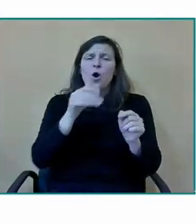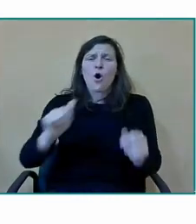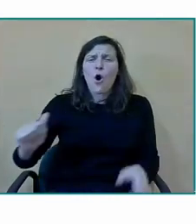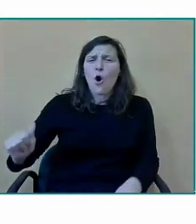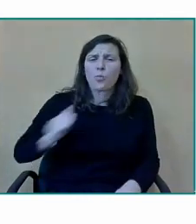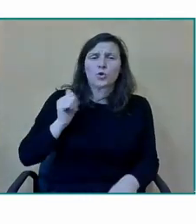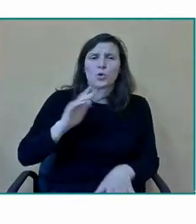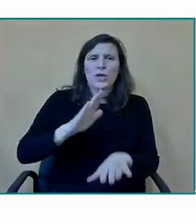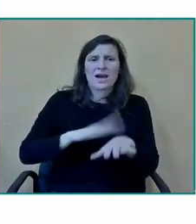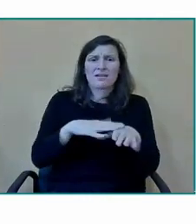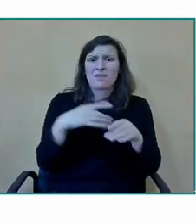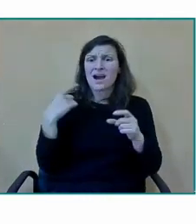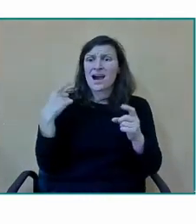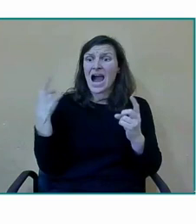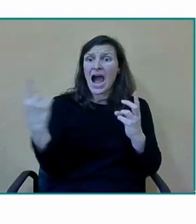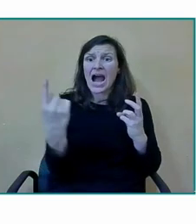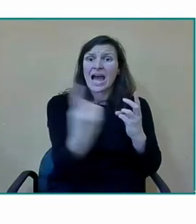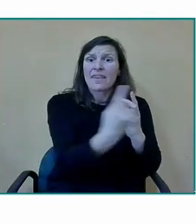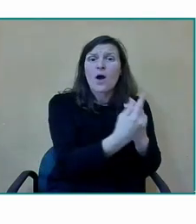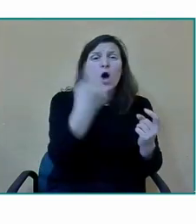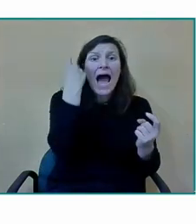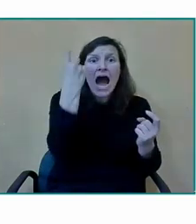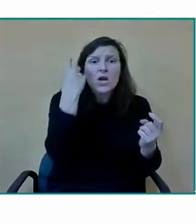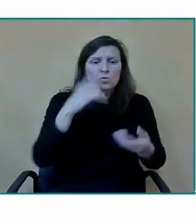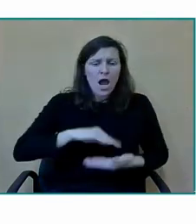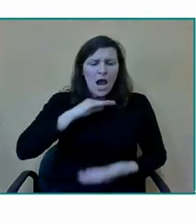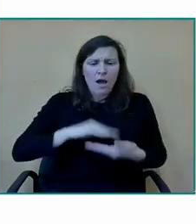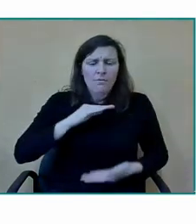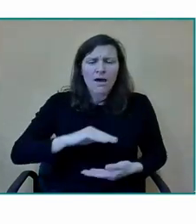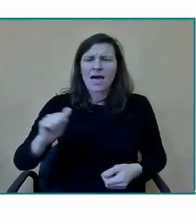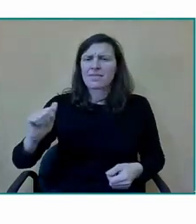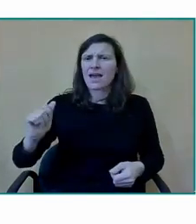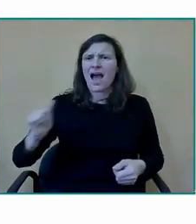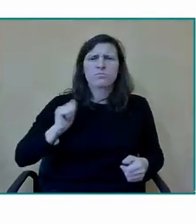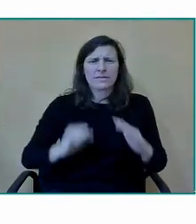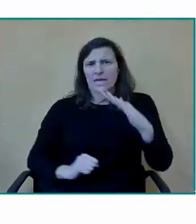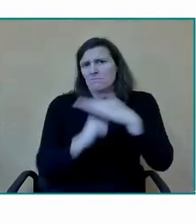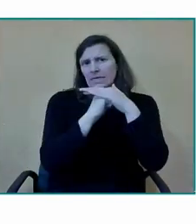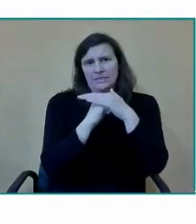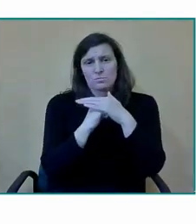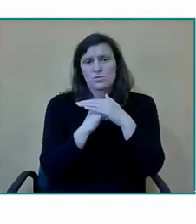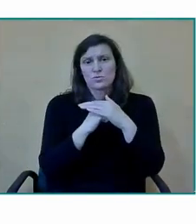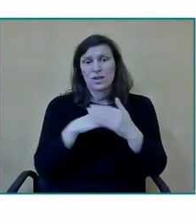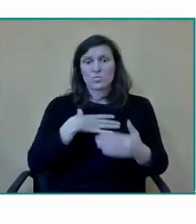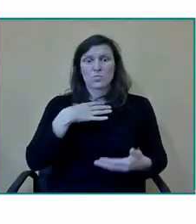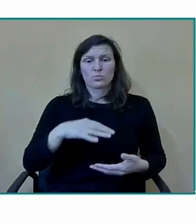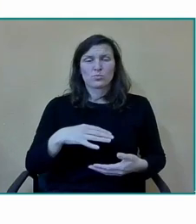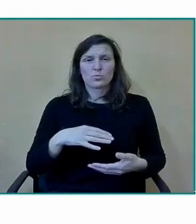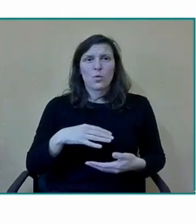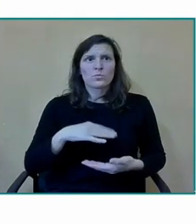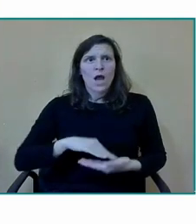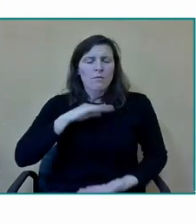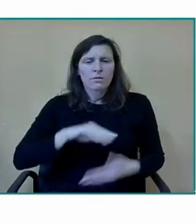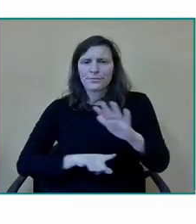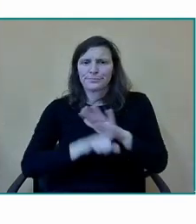de esas capacidades que tiene cada uno de esas posibilidades y obviamente pues como no